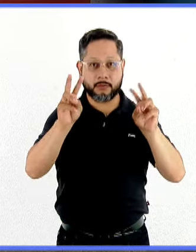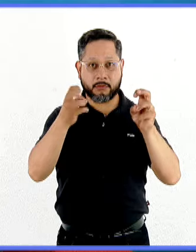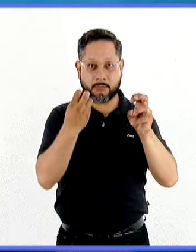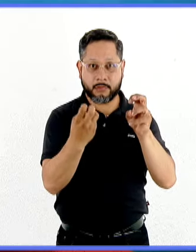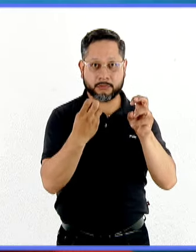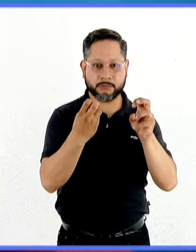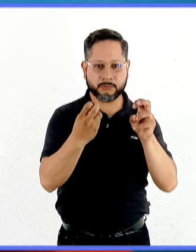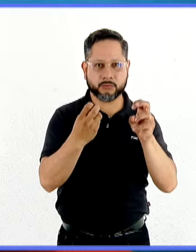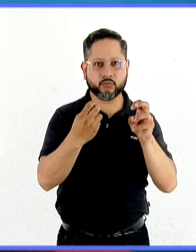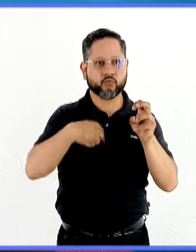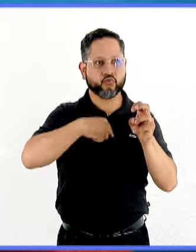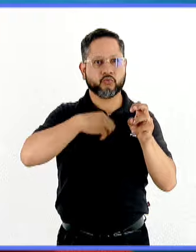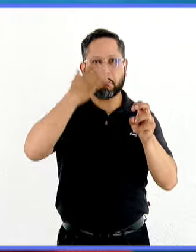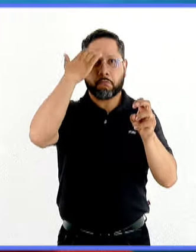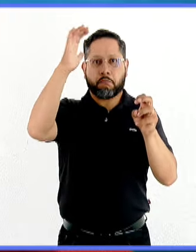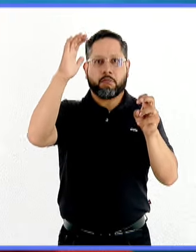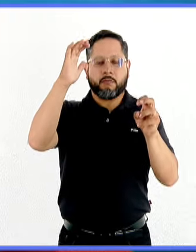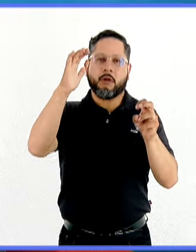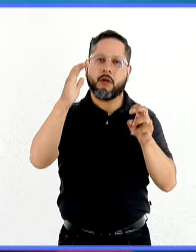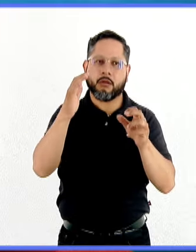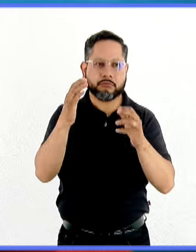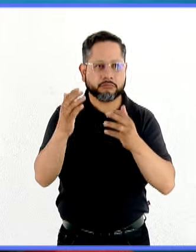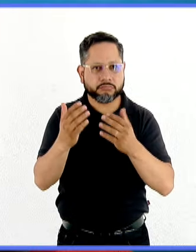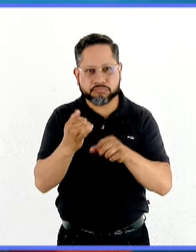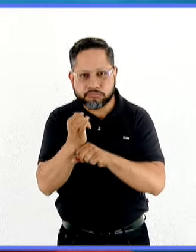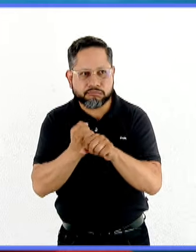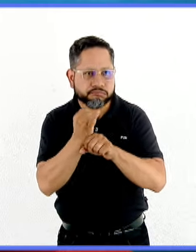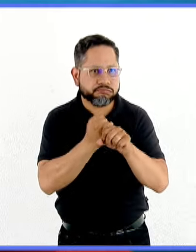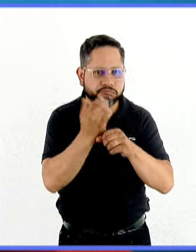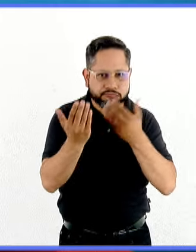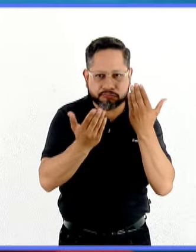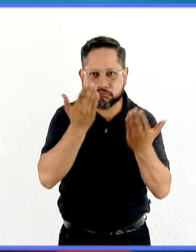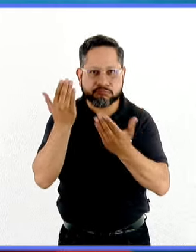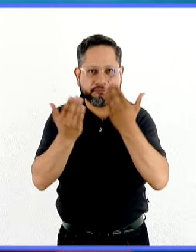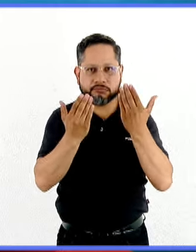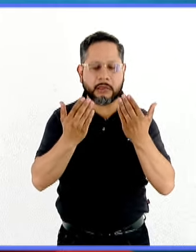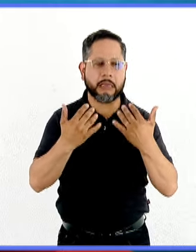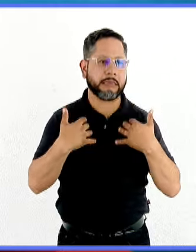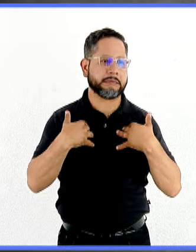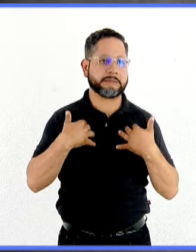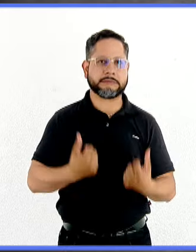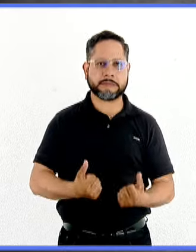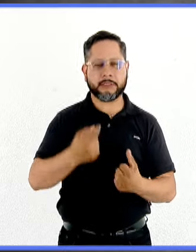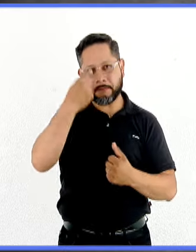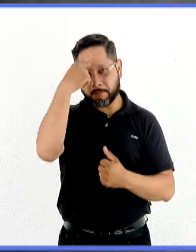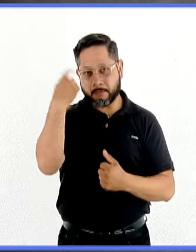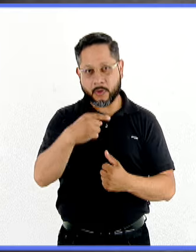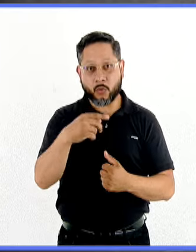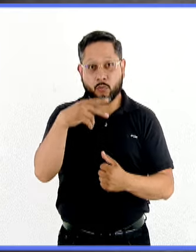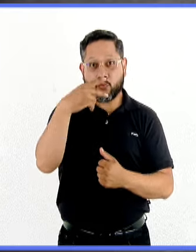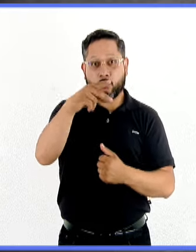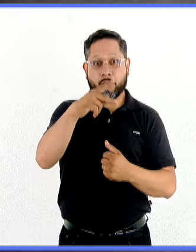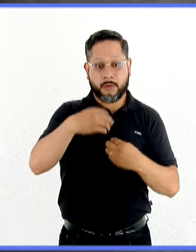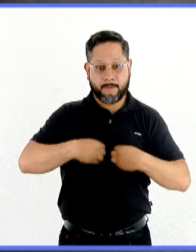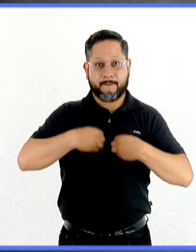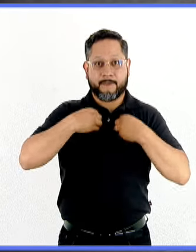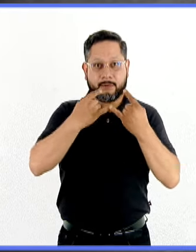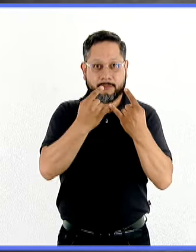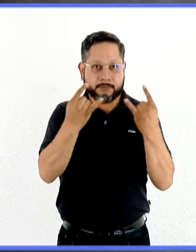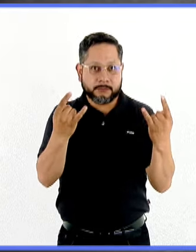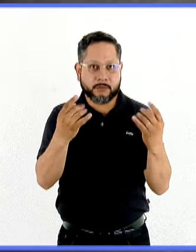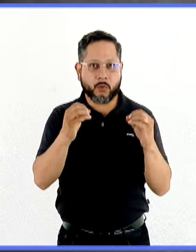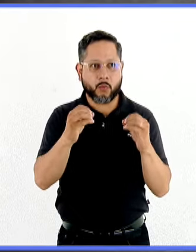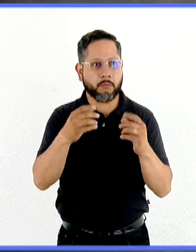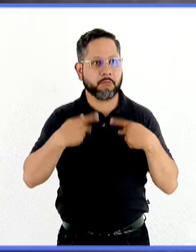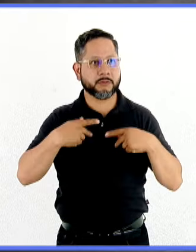si no lo conocemos, pues es mucho más complicado tratar de atenderlo en la experiencia personal o con los que están a nuestro alrededor.